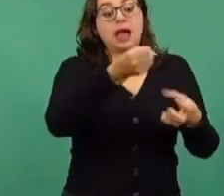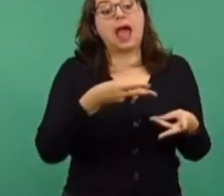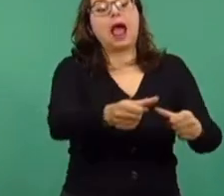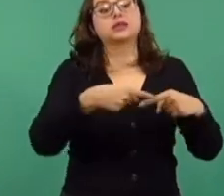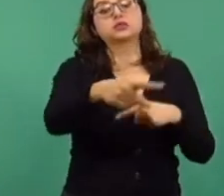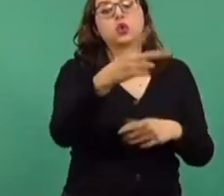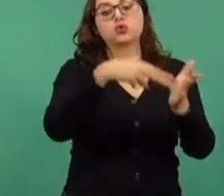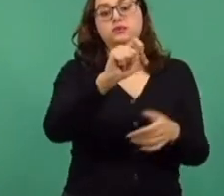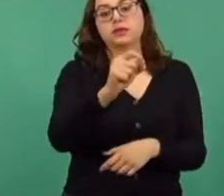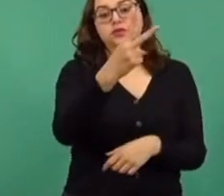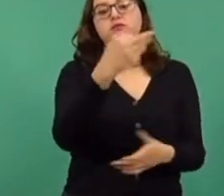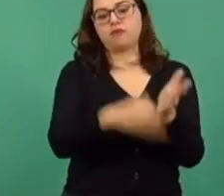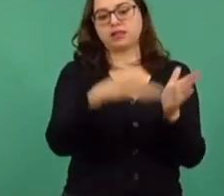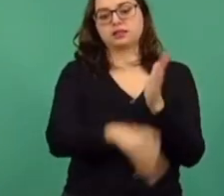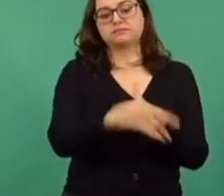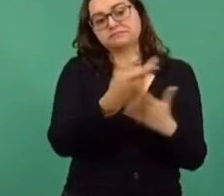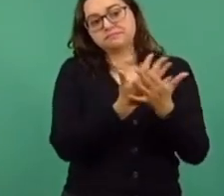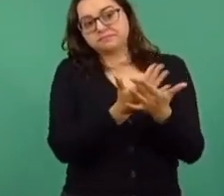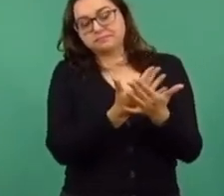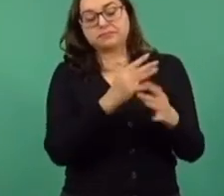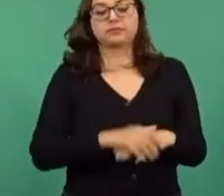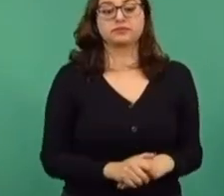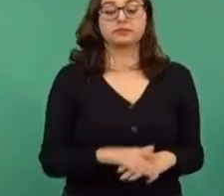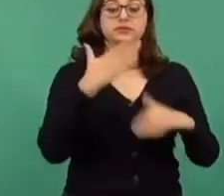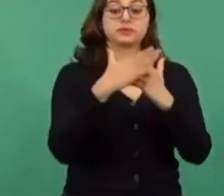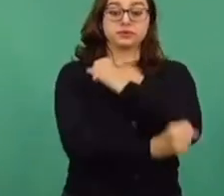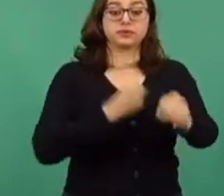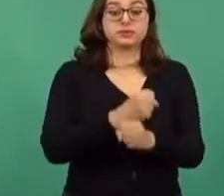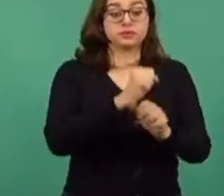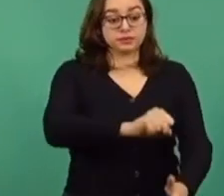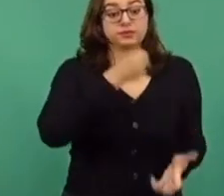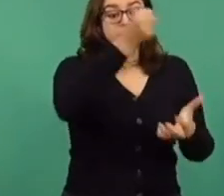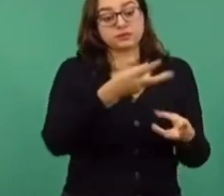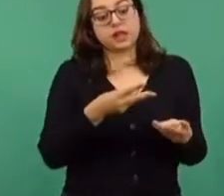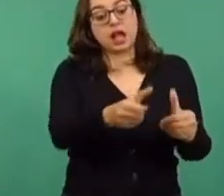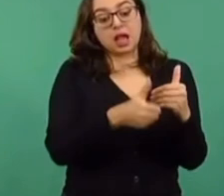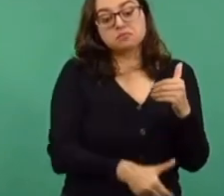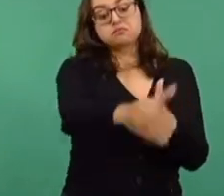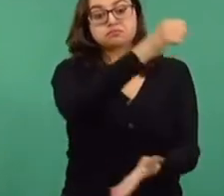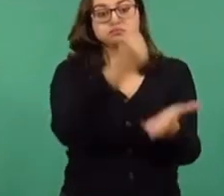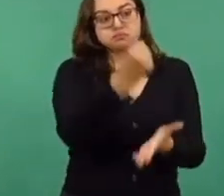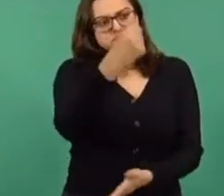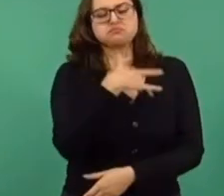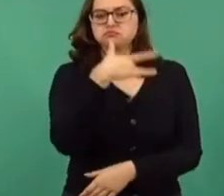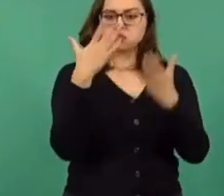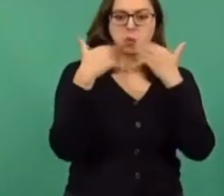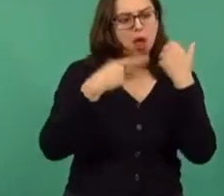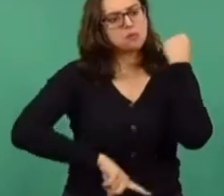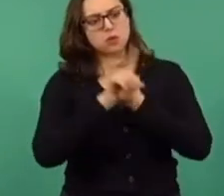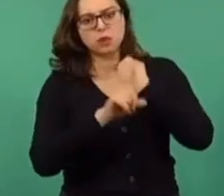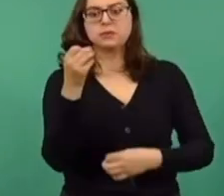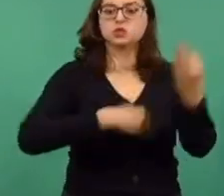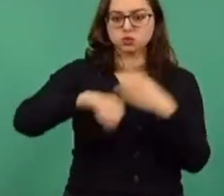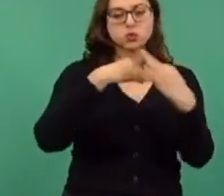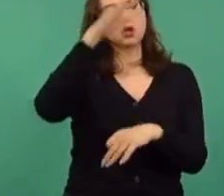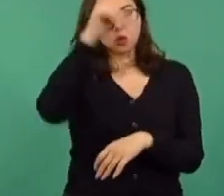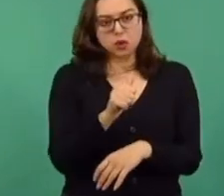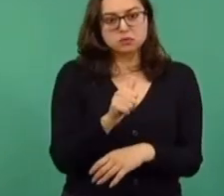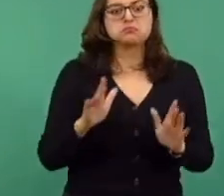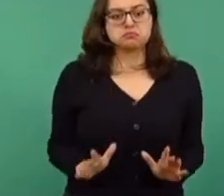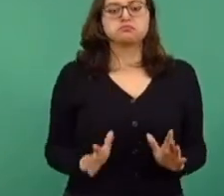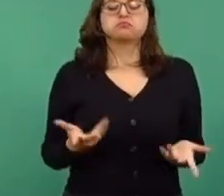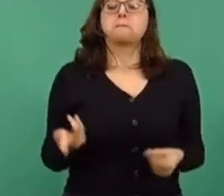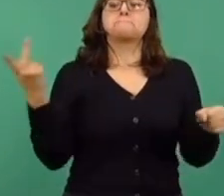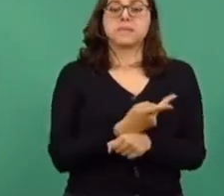para el año próximo. Si se aprueba el presupuesto para el año próximo, que todo indica que no va a haber ningún problema, está garantizado